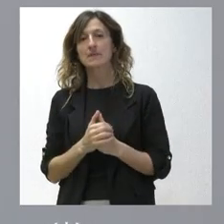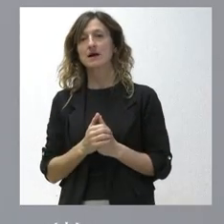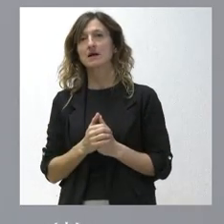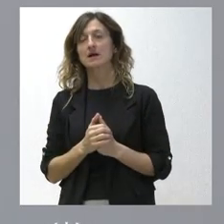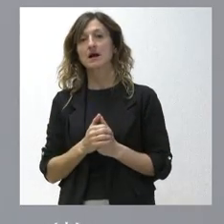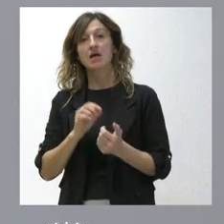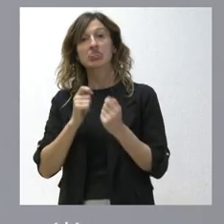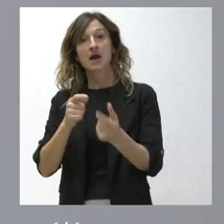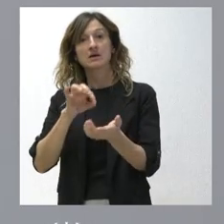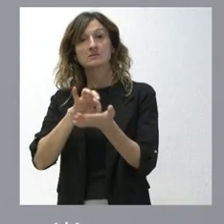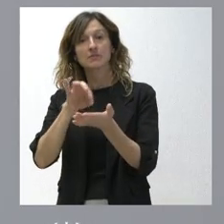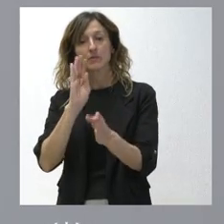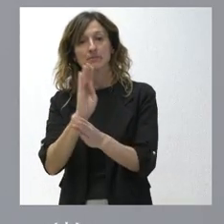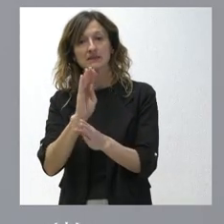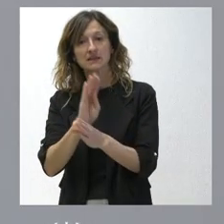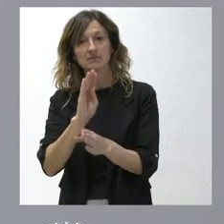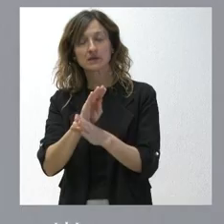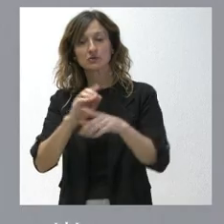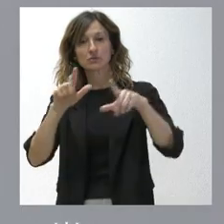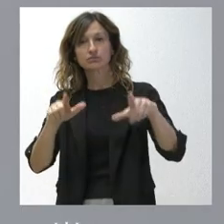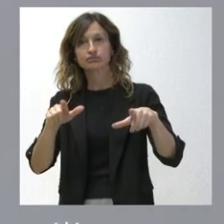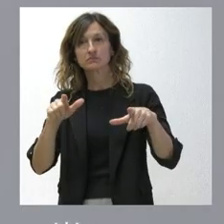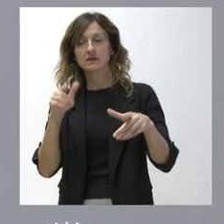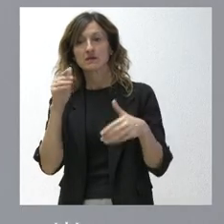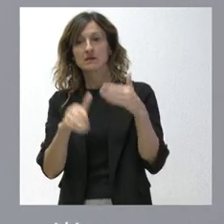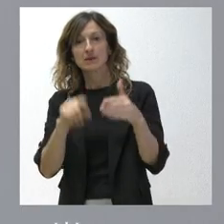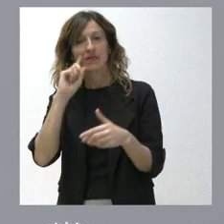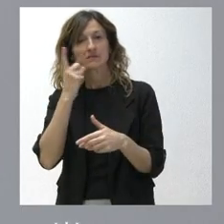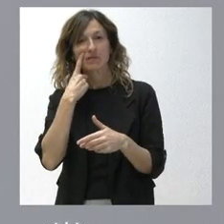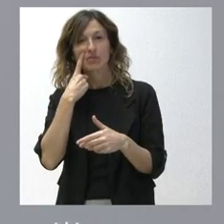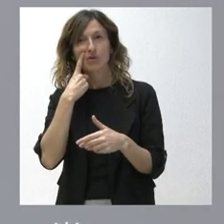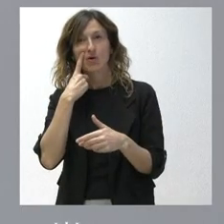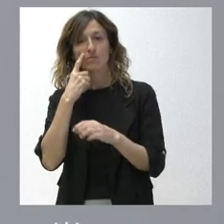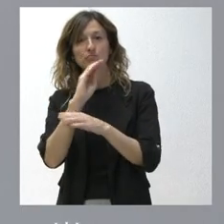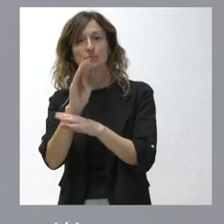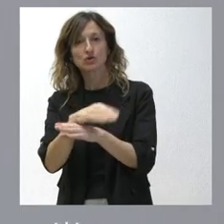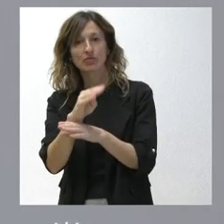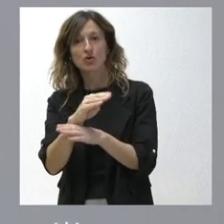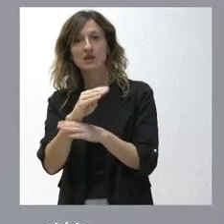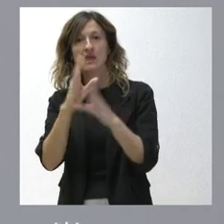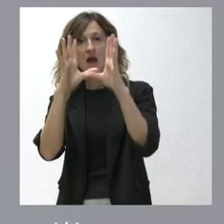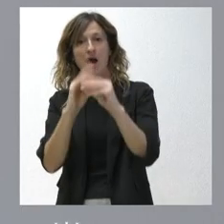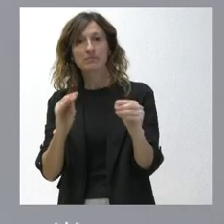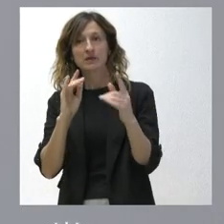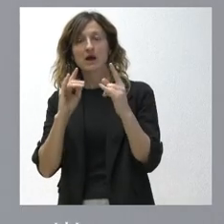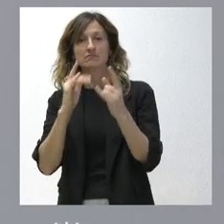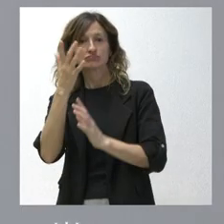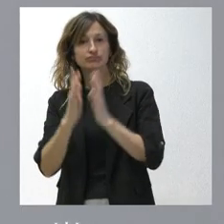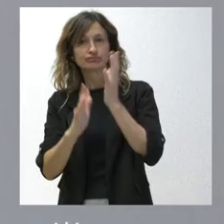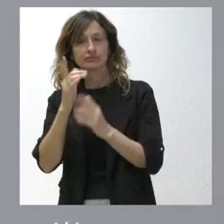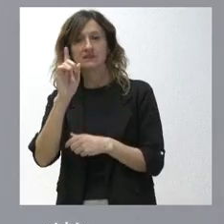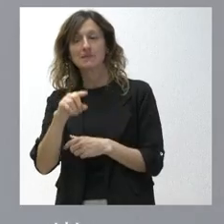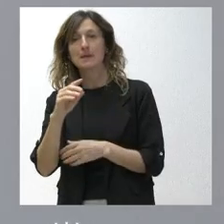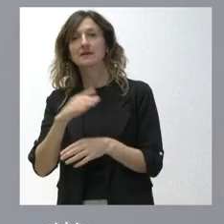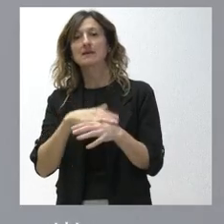dará servicio de mantenimiento a las instalaciones ya existentes de detección, protección y extinción de incendios, además de las actuaciones de